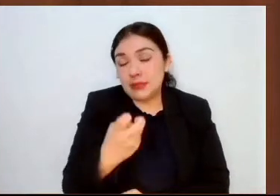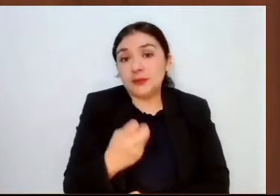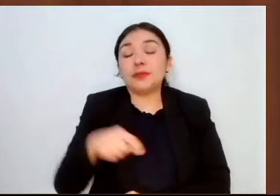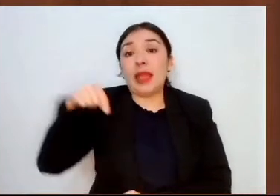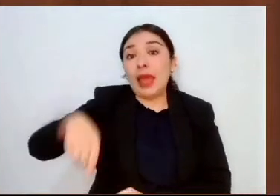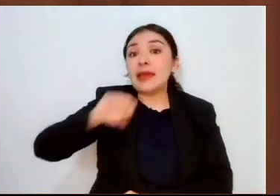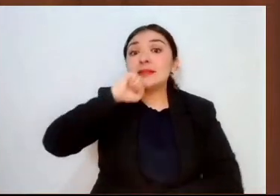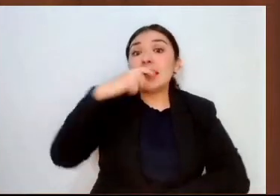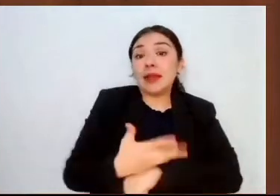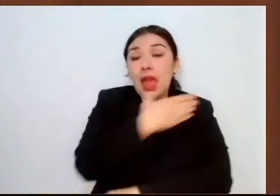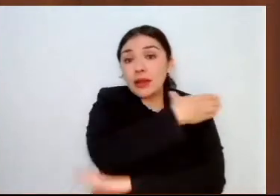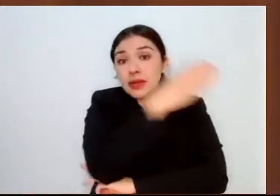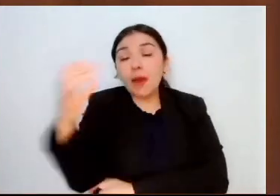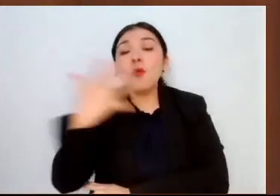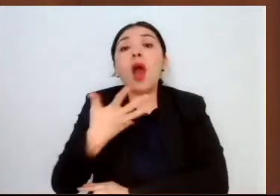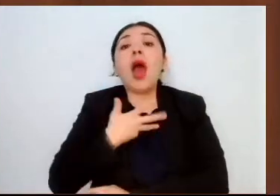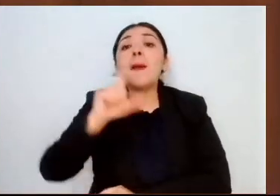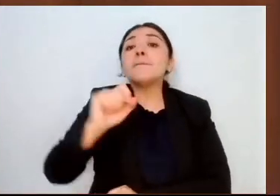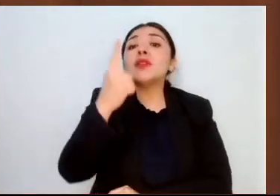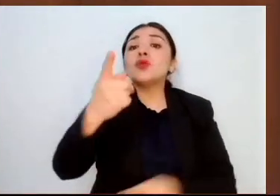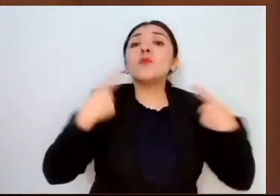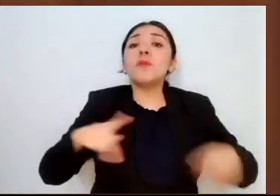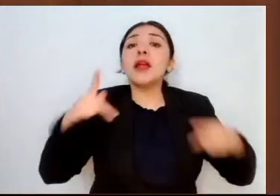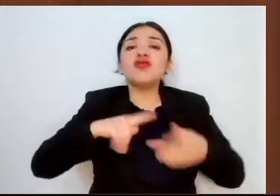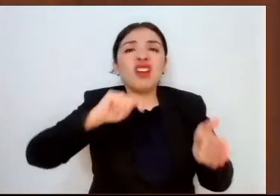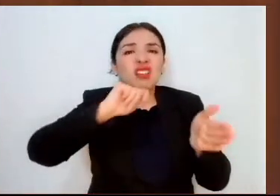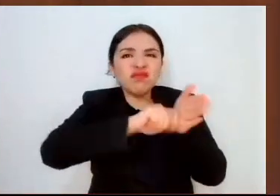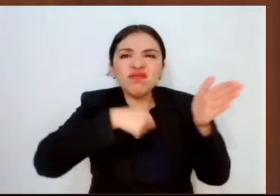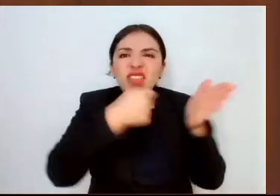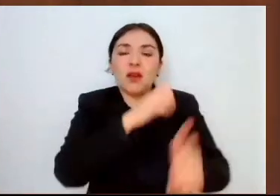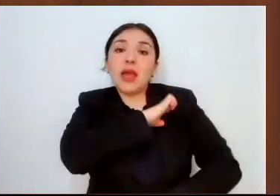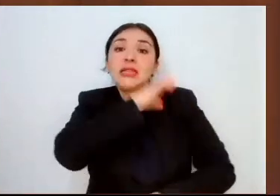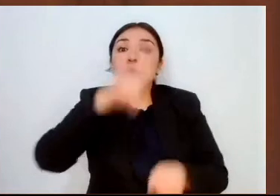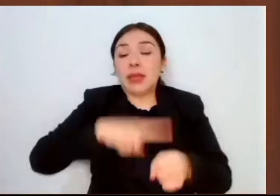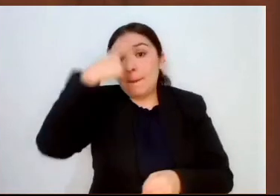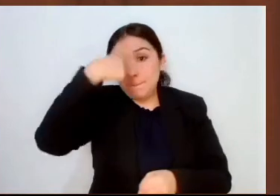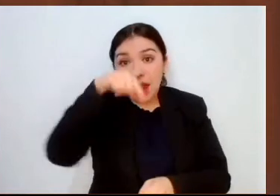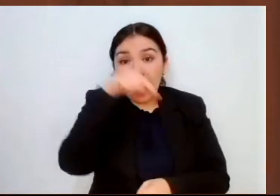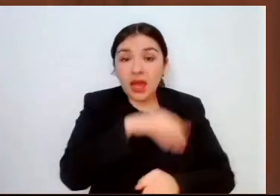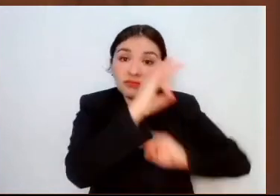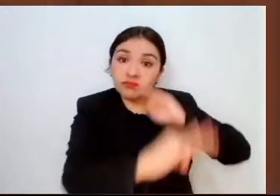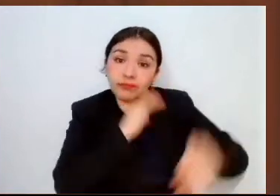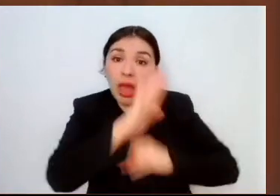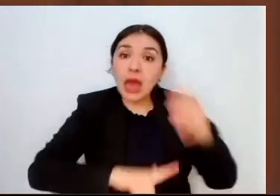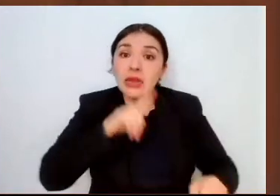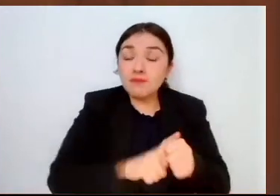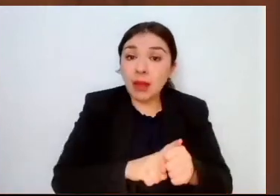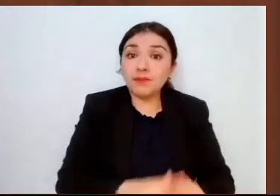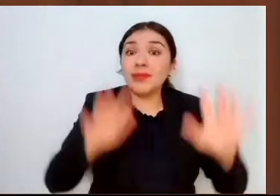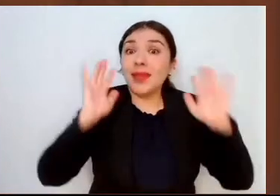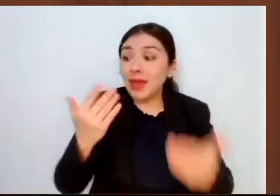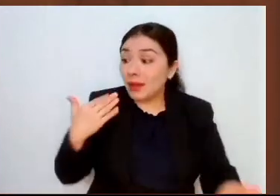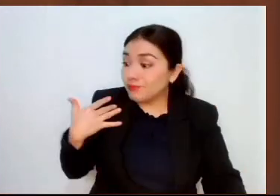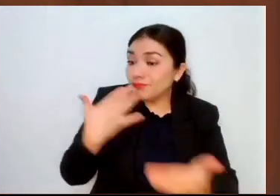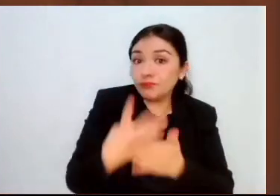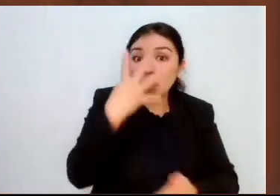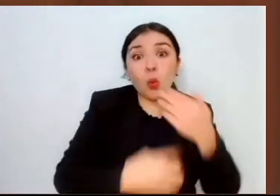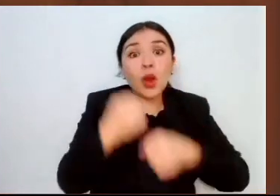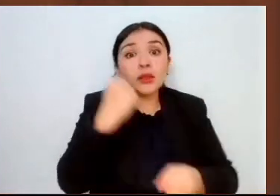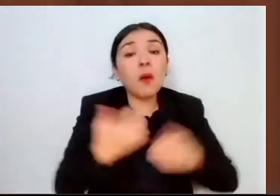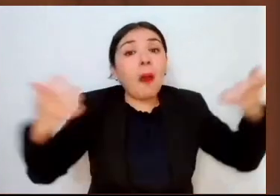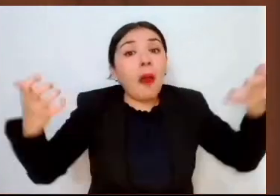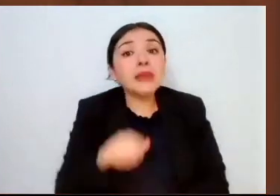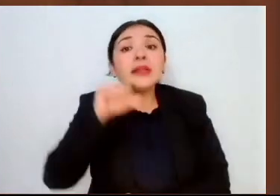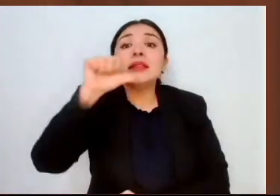con 21 técnicos especialistas en ovinos, que han realizado en lo que va de la administración 16